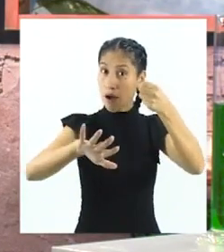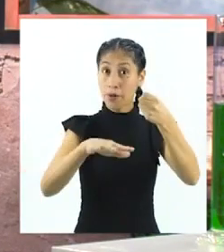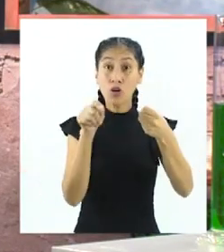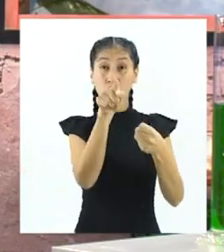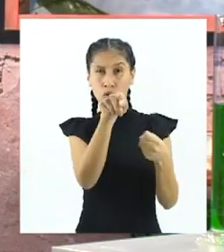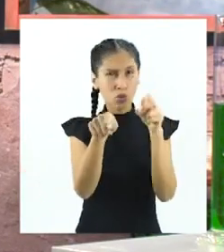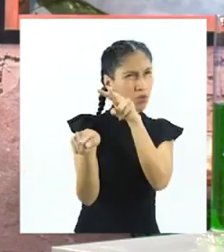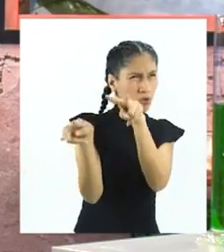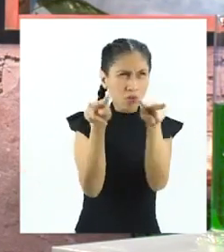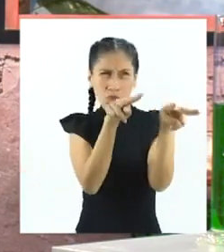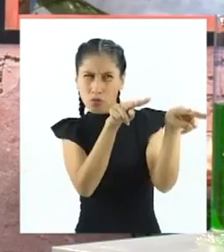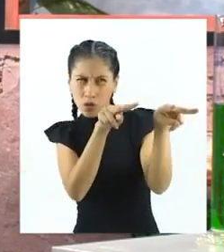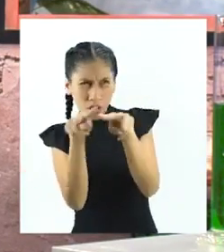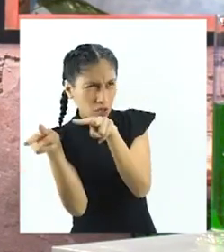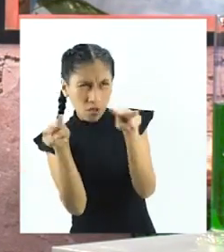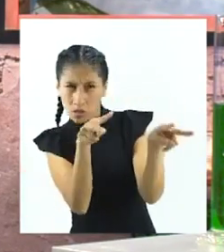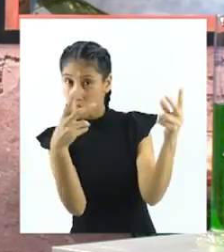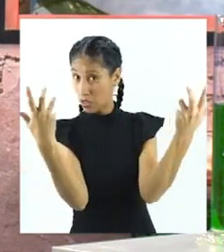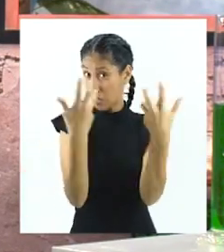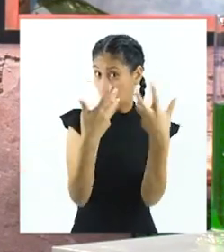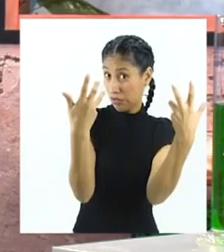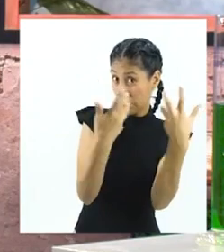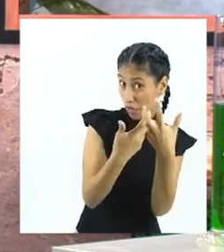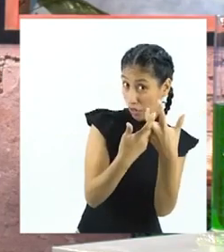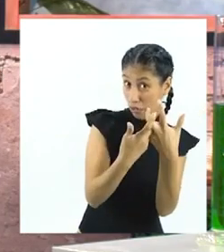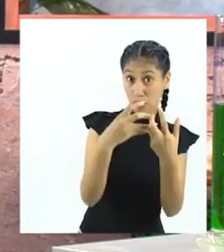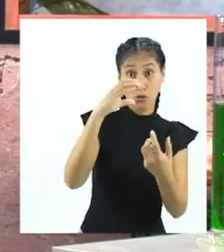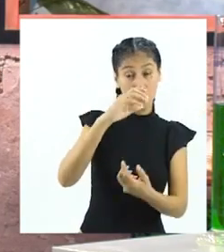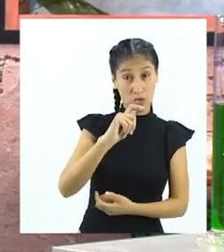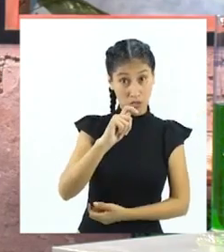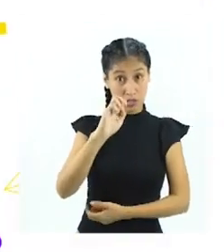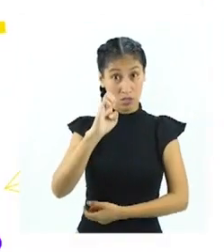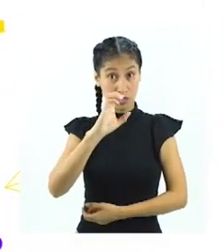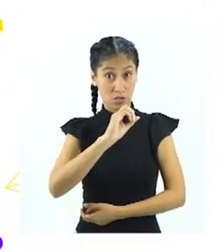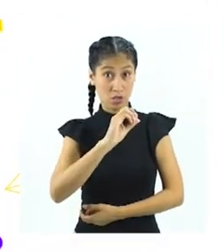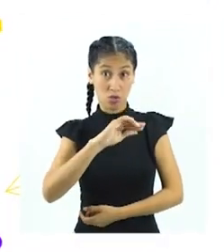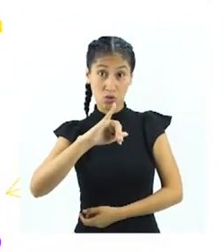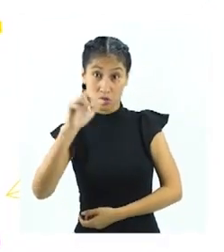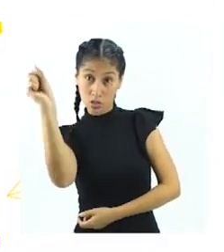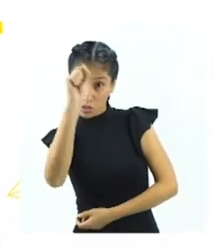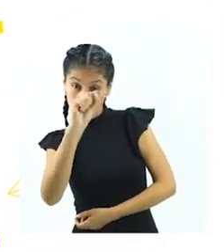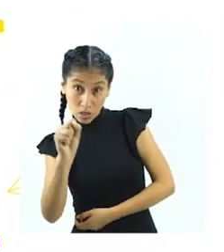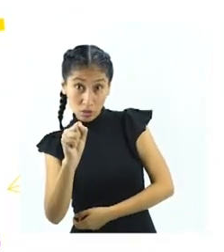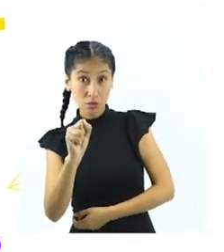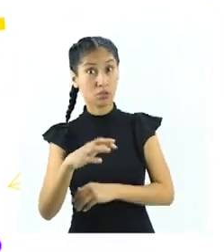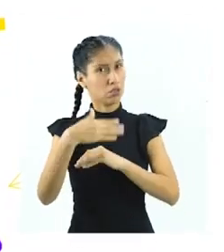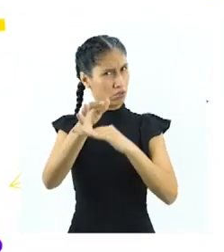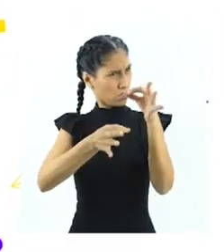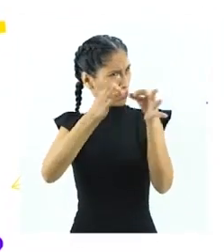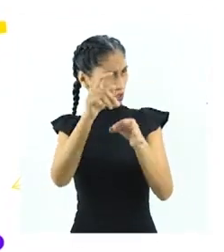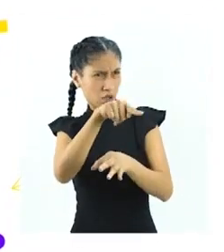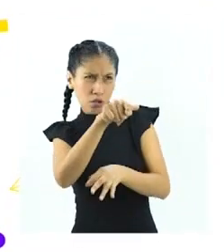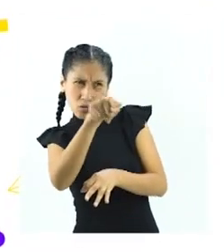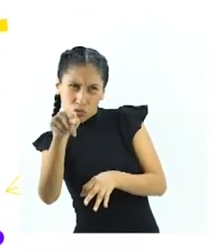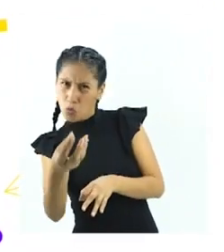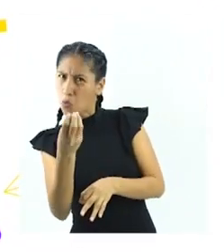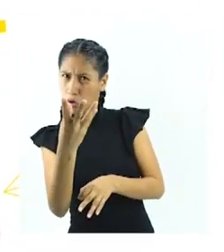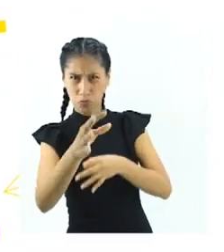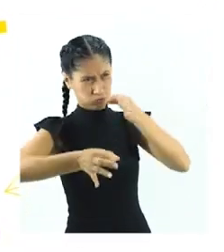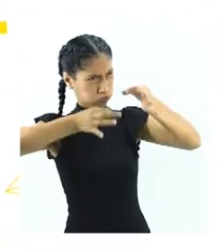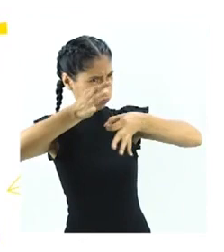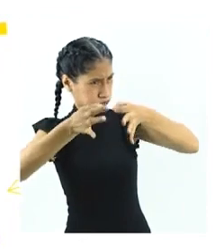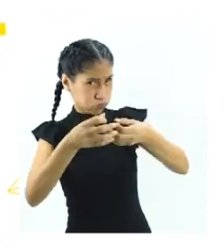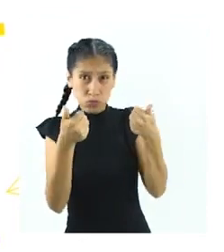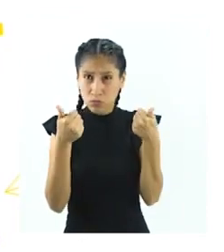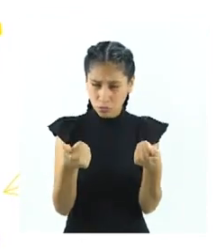observaciones podemos sostener teorías que expliquen las posibles causas. Así es. Y quizá lo más importante